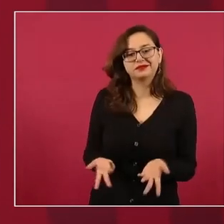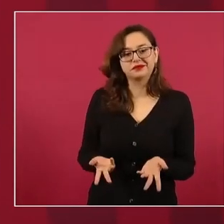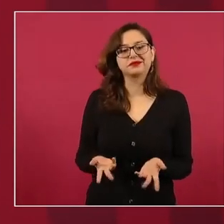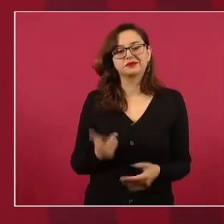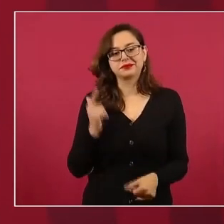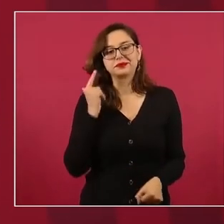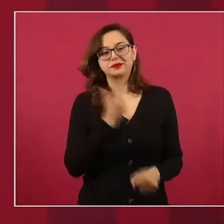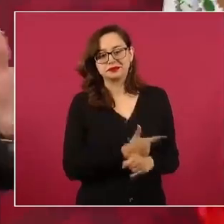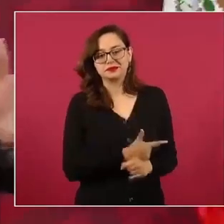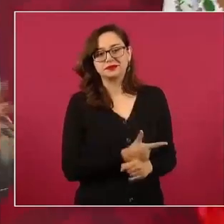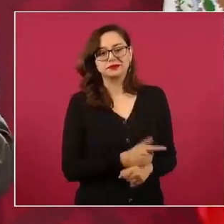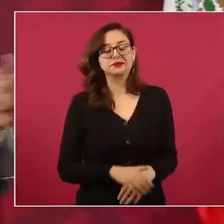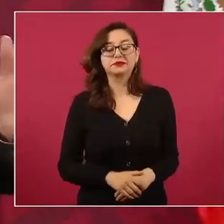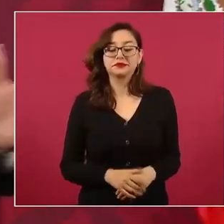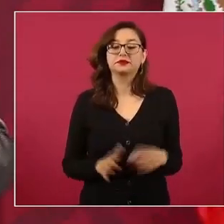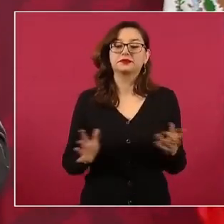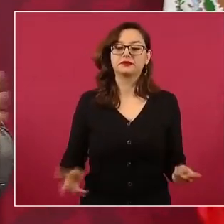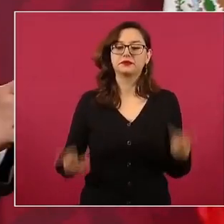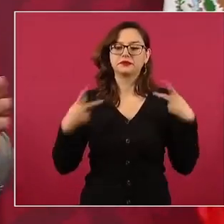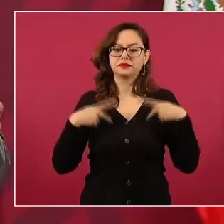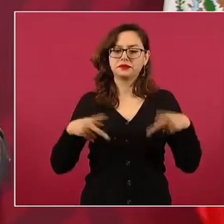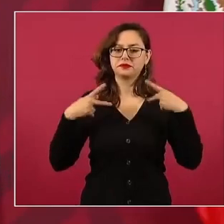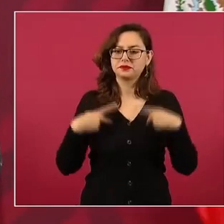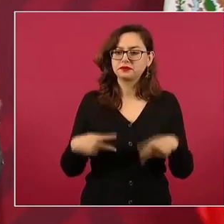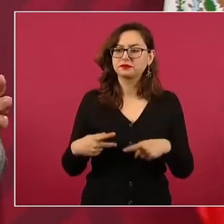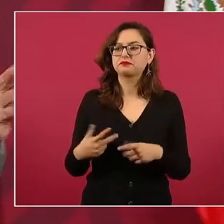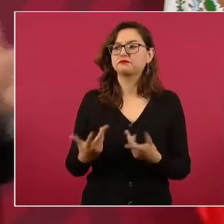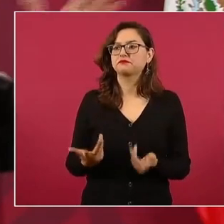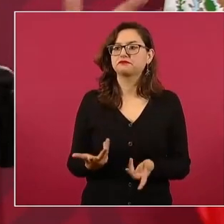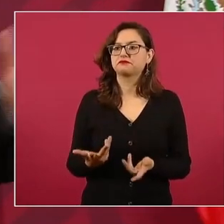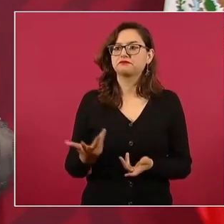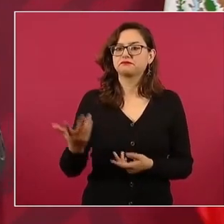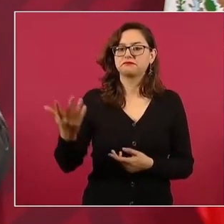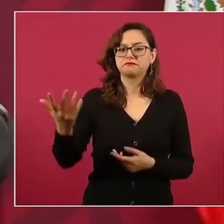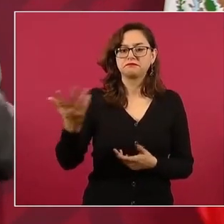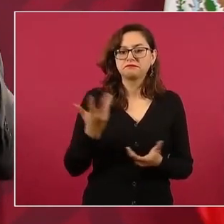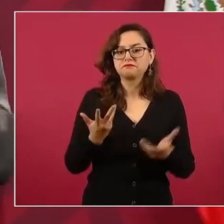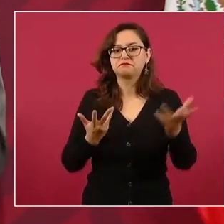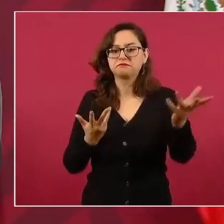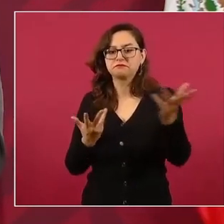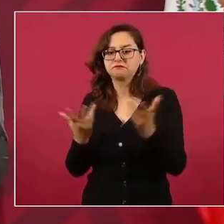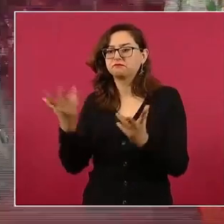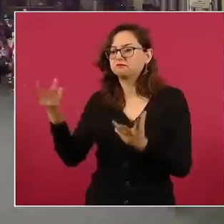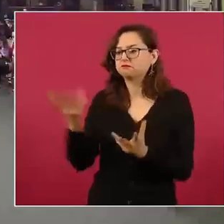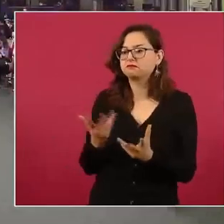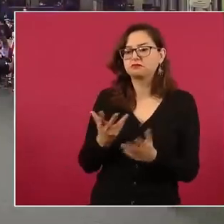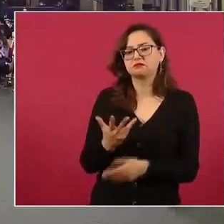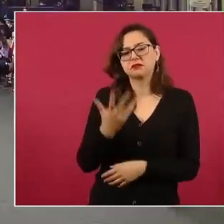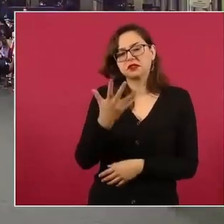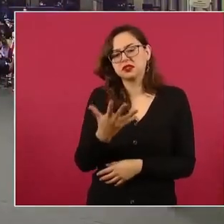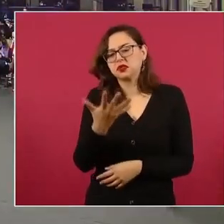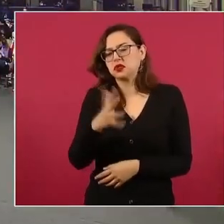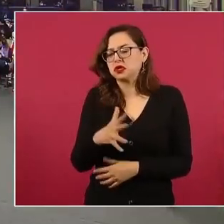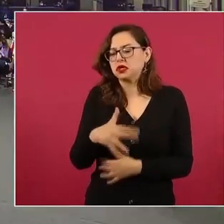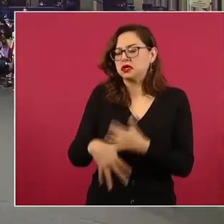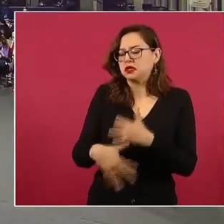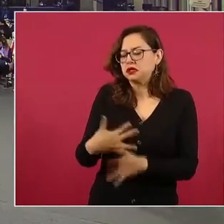De ahí se acercaba la gente y cinco, diez, quince, veinte y todo. Entonces,